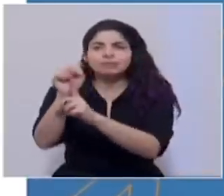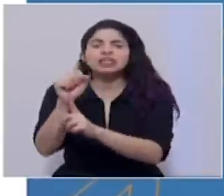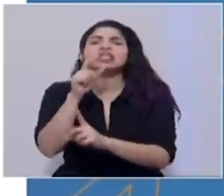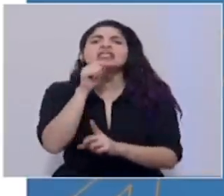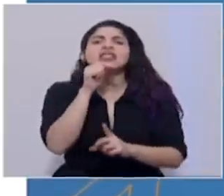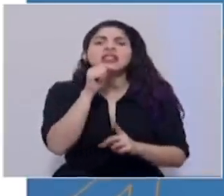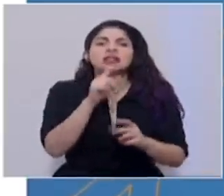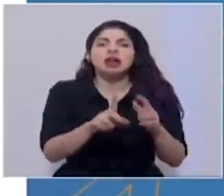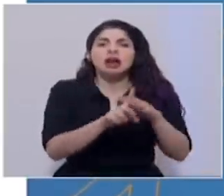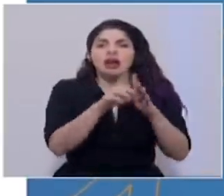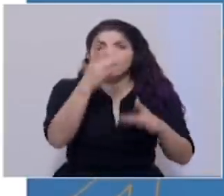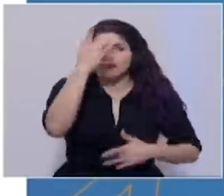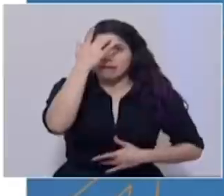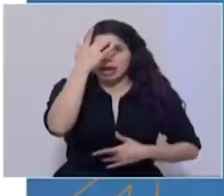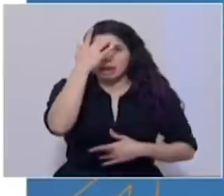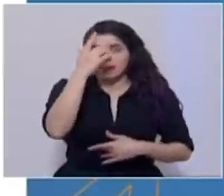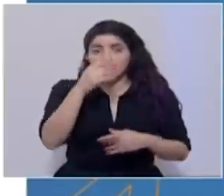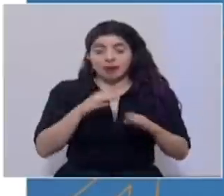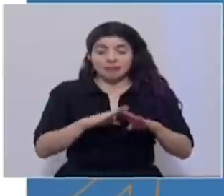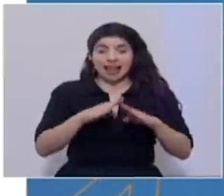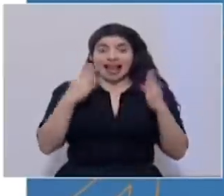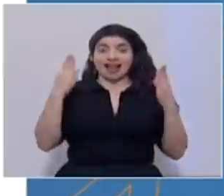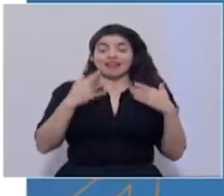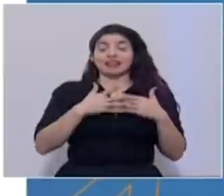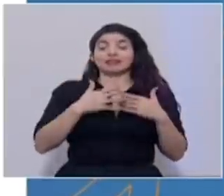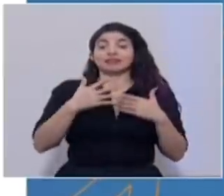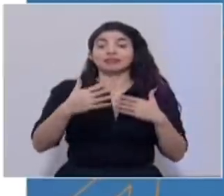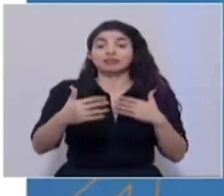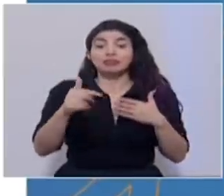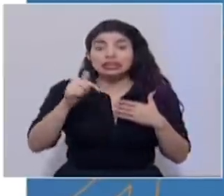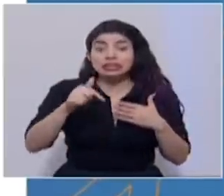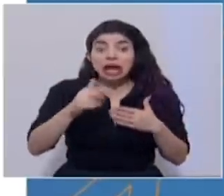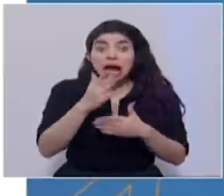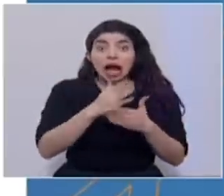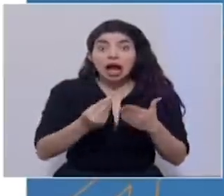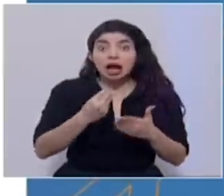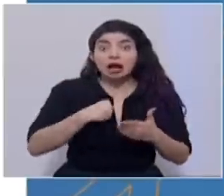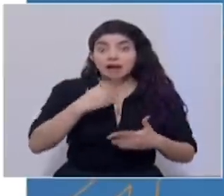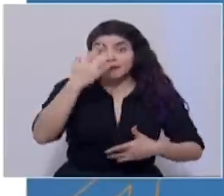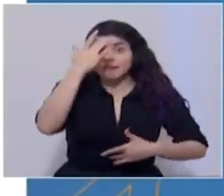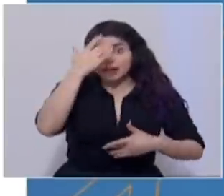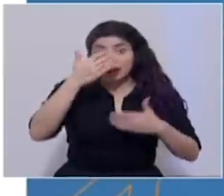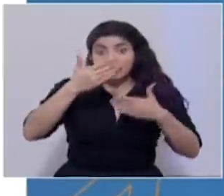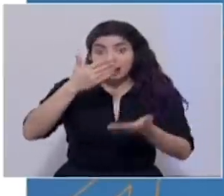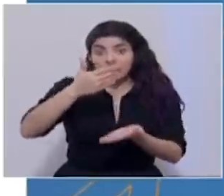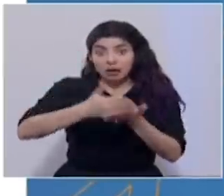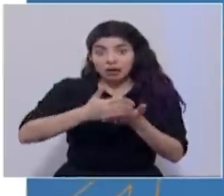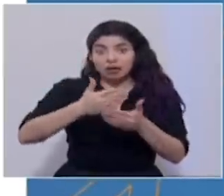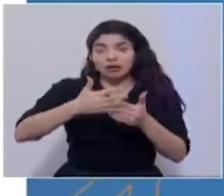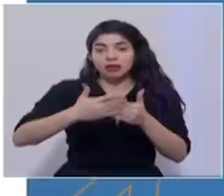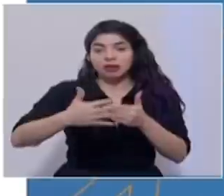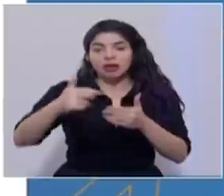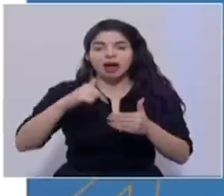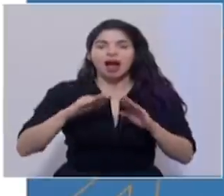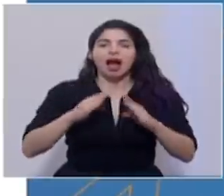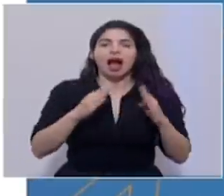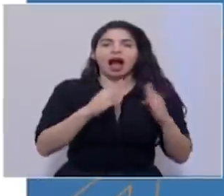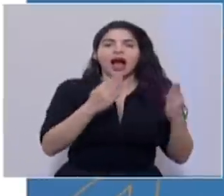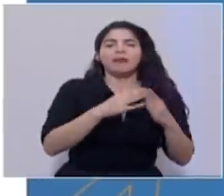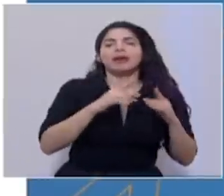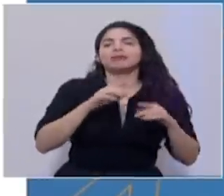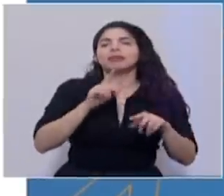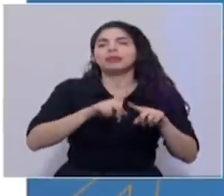en el periodo de apertura, que insisto, es una apertura también, pues considerando las diferentes particularidades